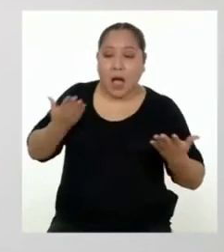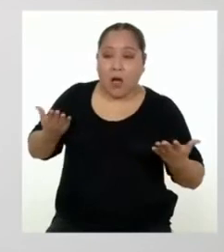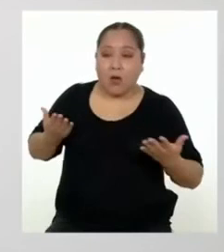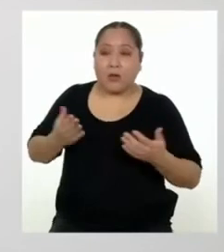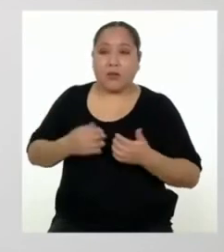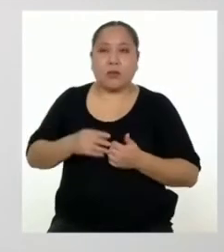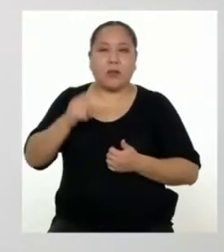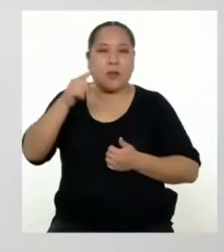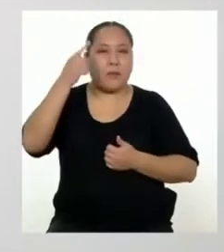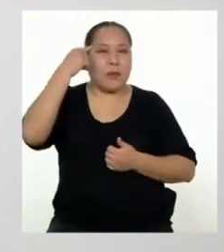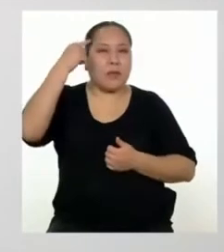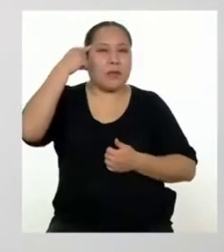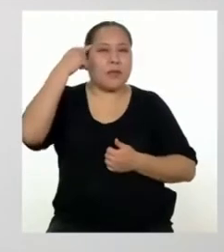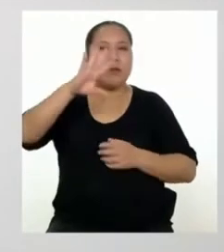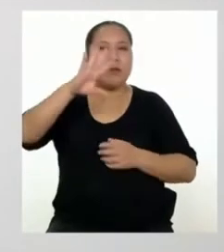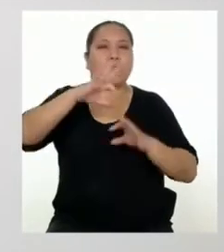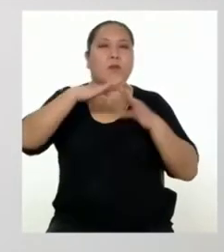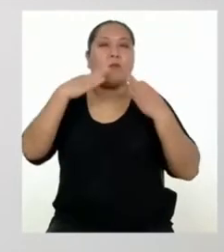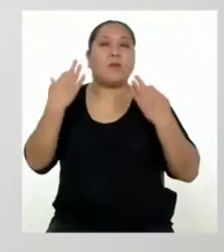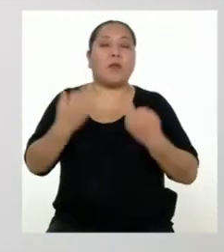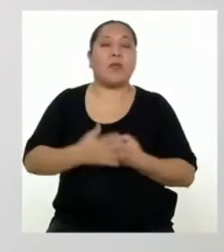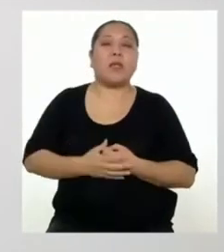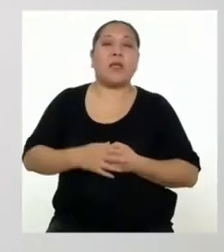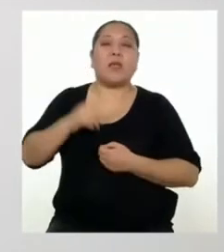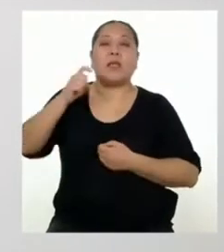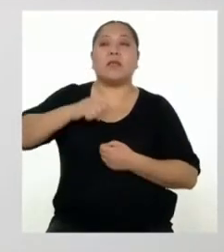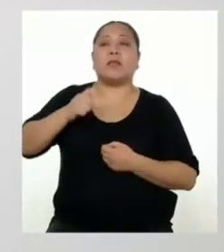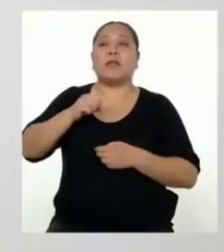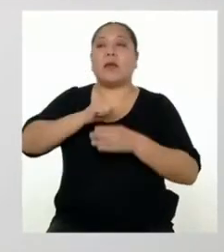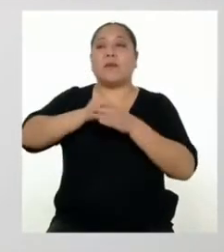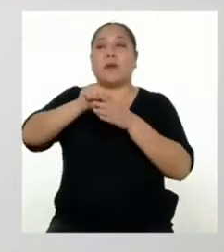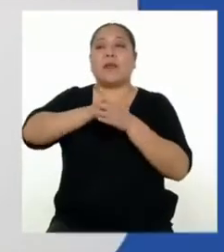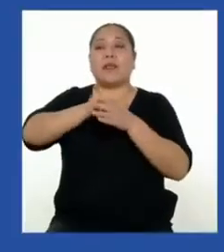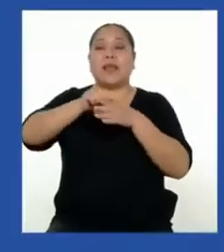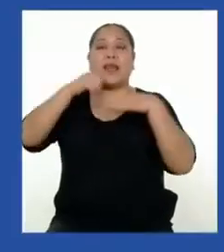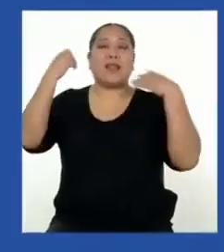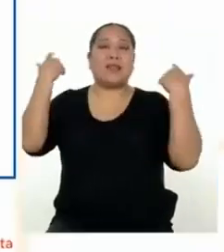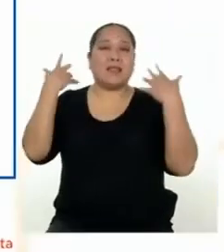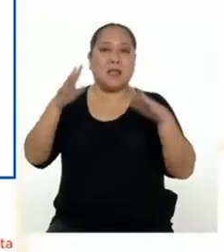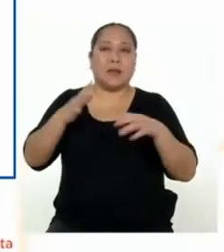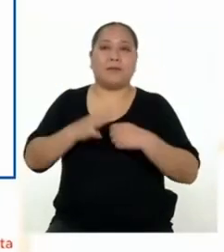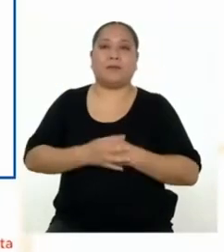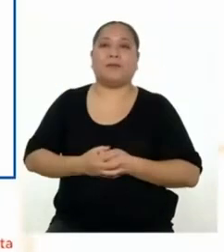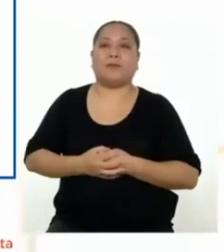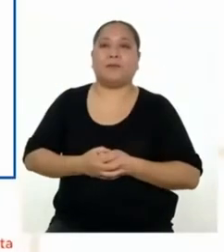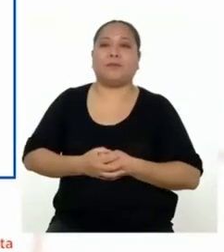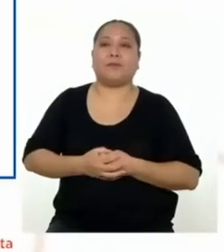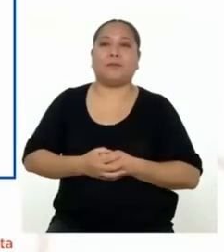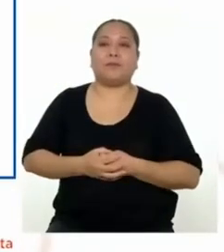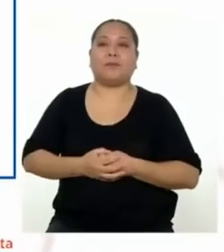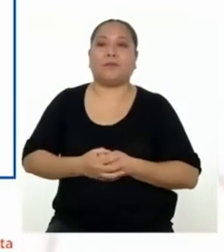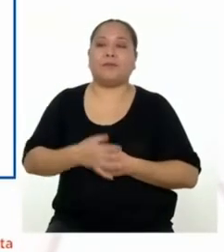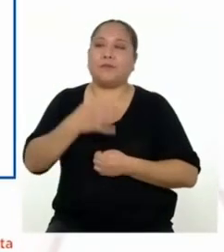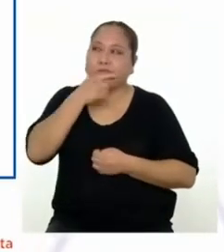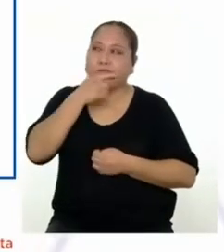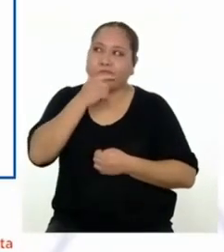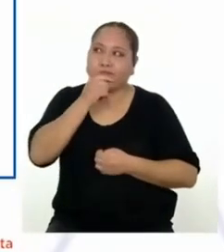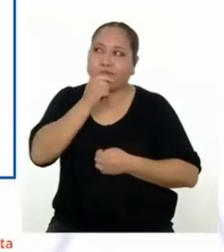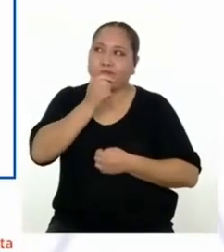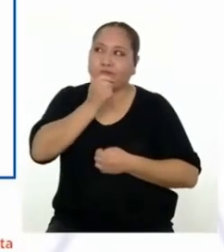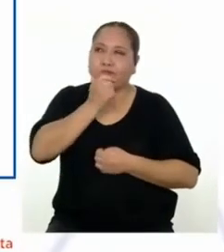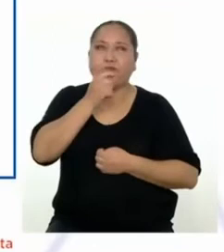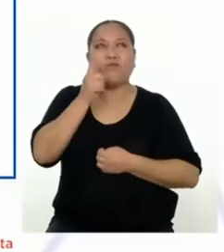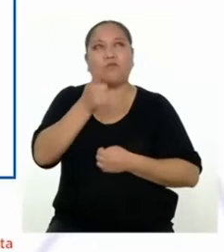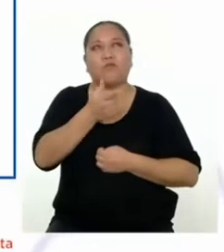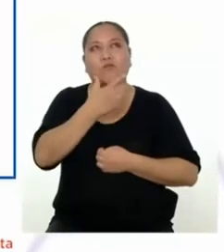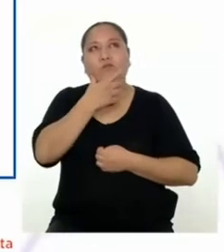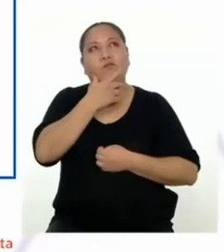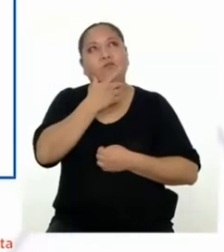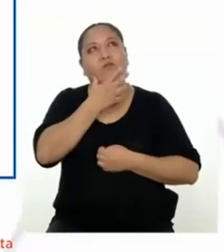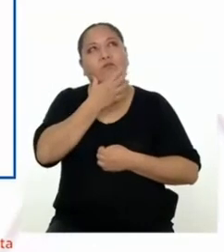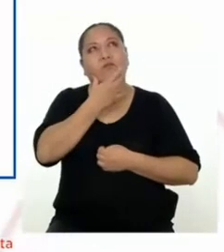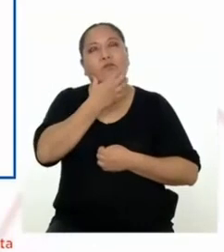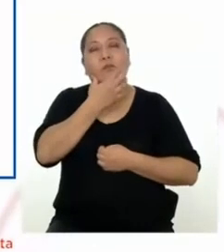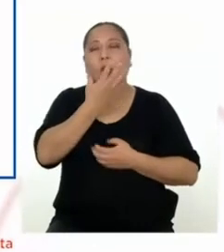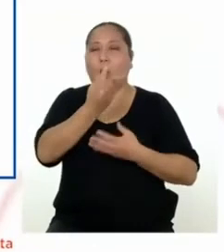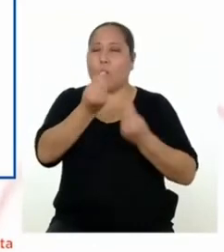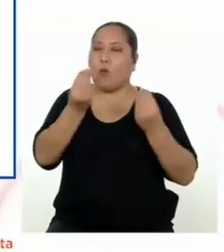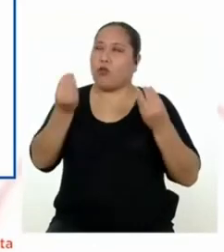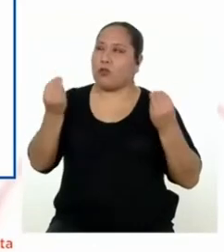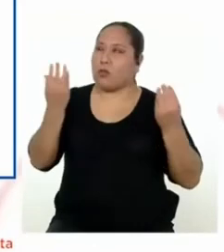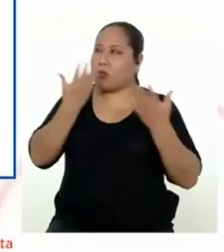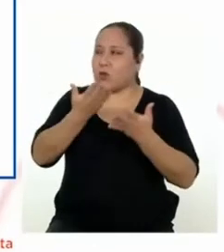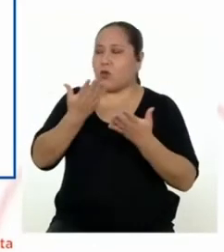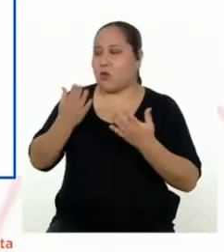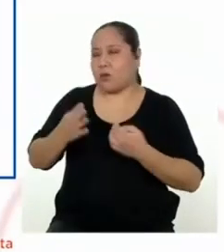acciones que consideras que tu familia debe poner en práctica ya. A ver, siendo así, tengo varias